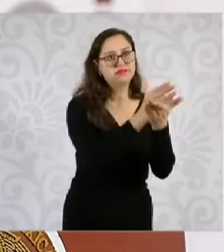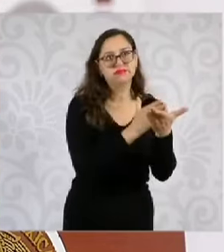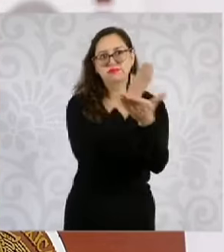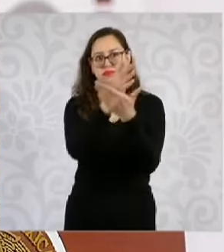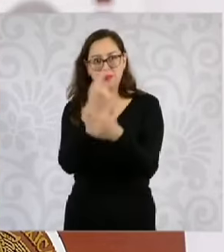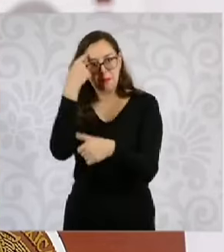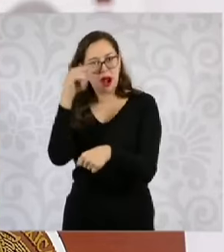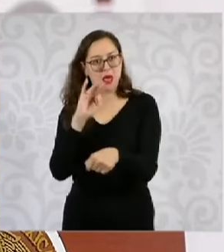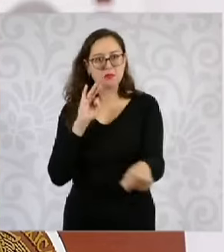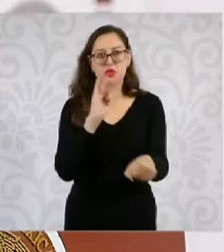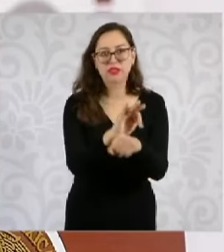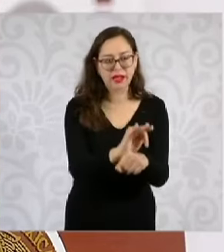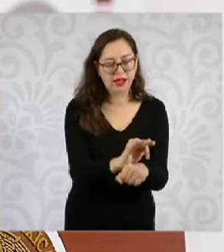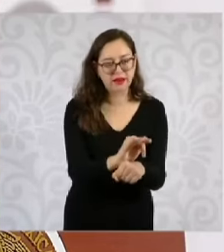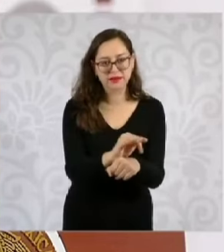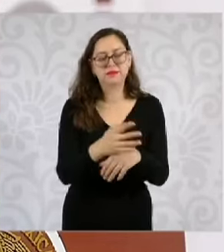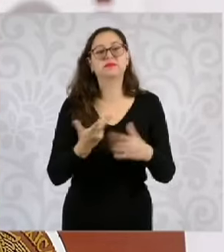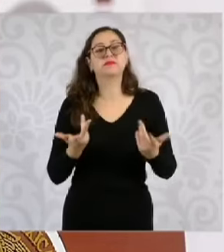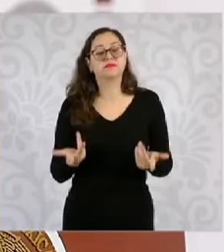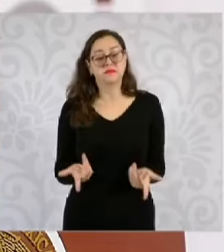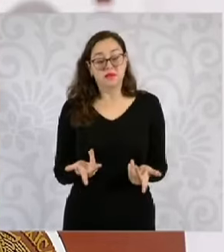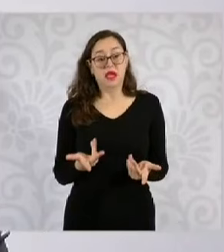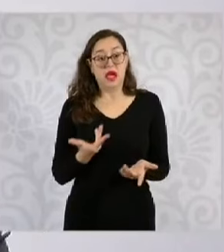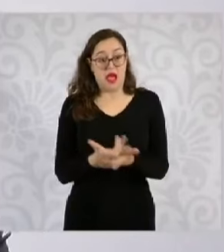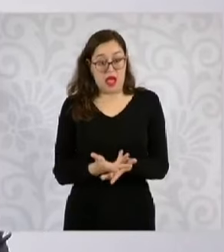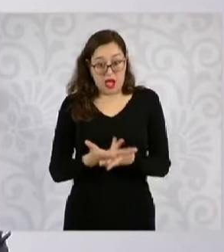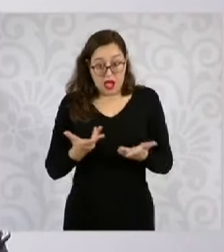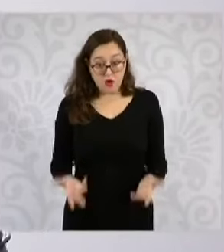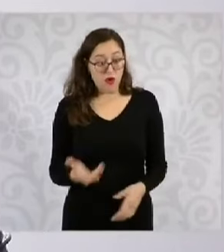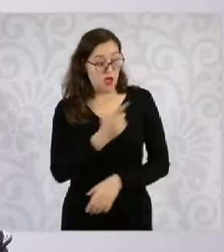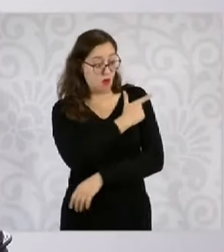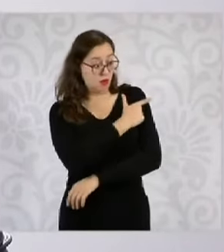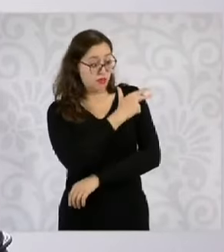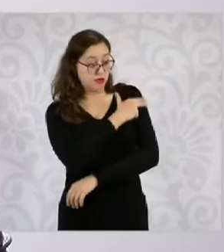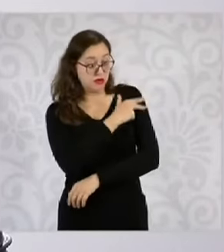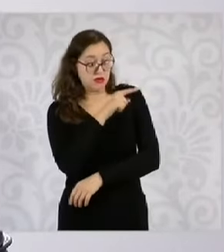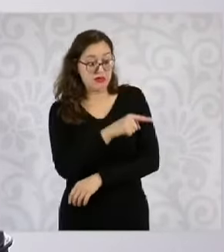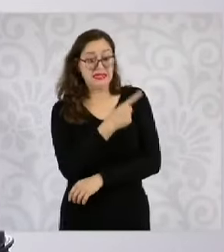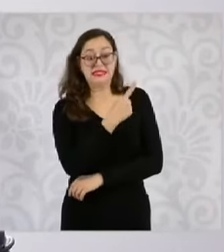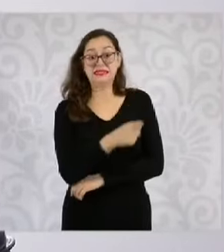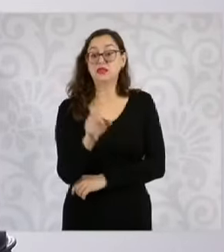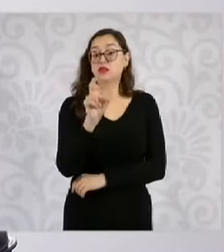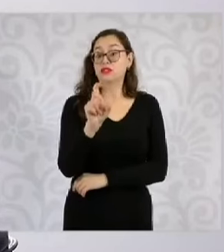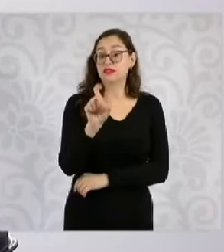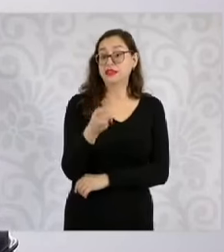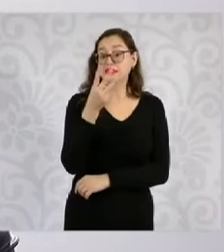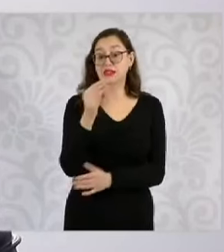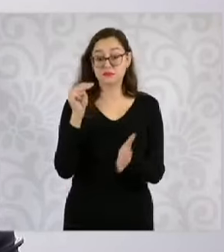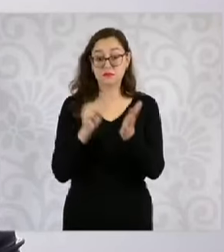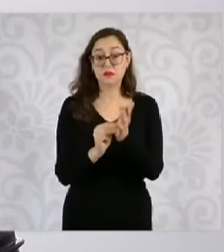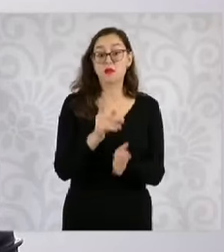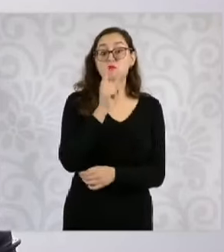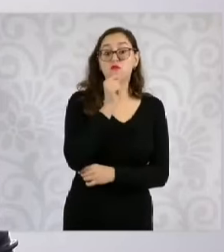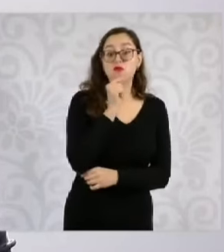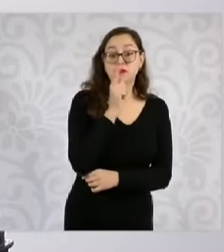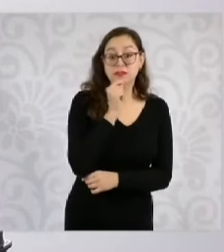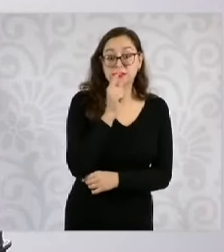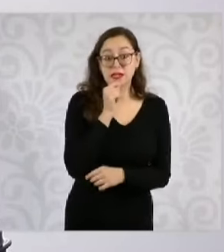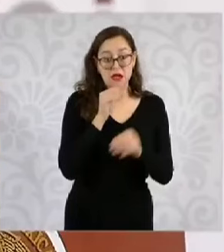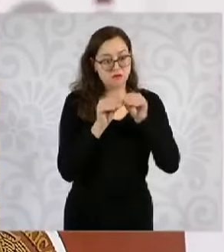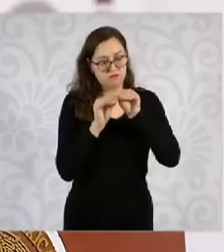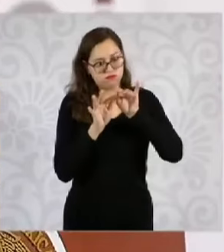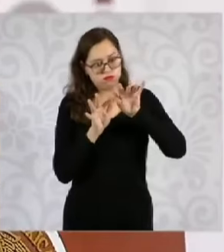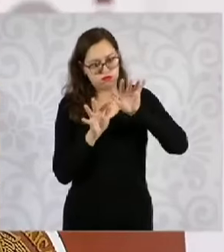Aprovechar el gran despliegue con el que hoy cuenta ya este cuerpo de seguridad de más de 133 mil elementos es muy